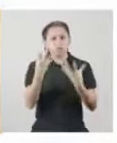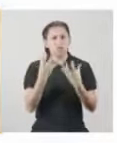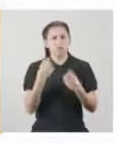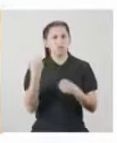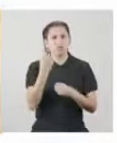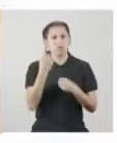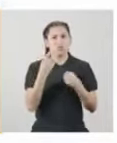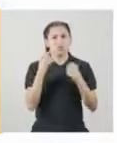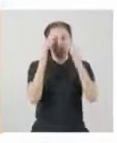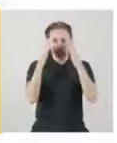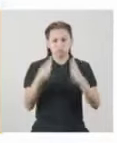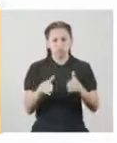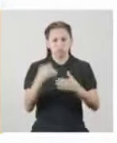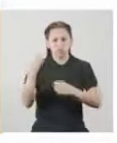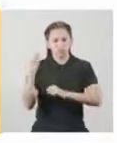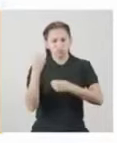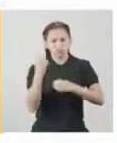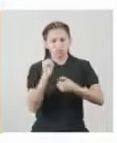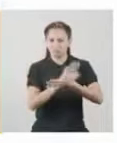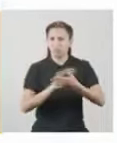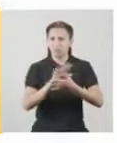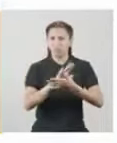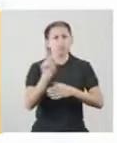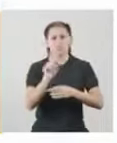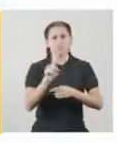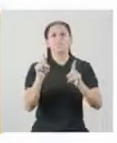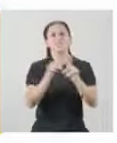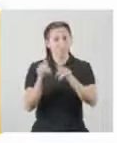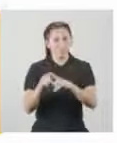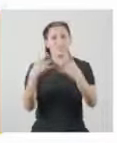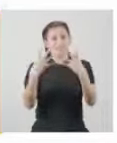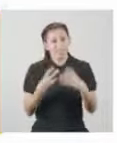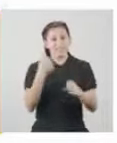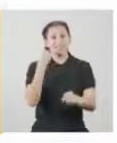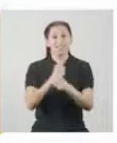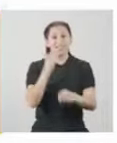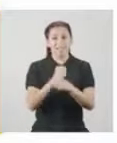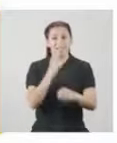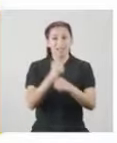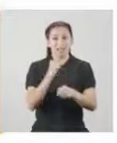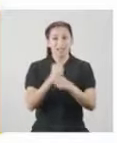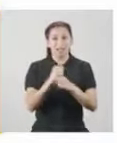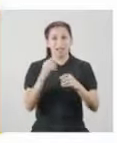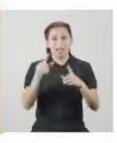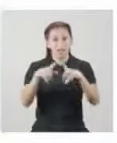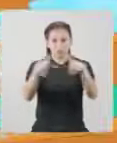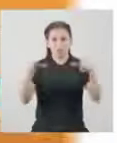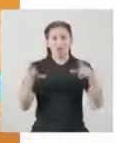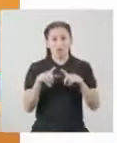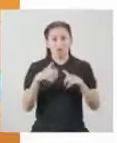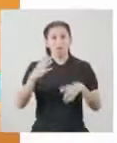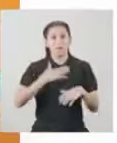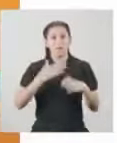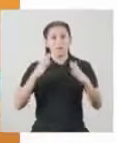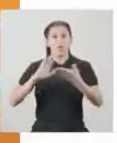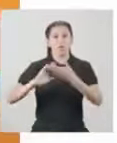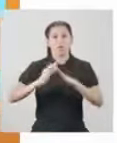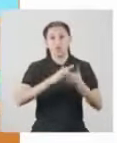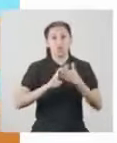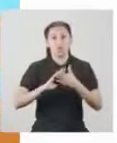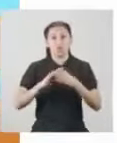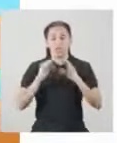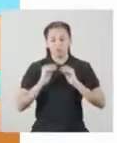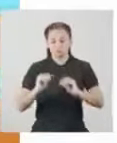solamente a las labores domésticas También queremos trabajar en los estanques o pozas En mi